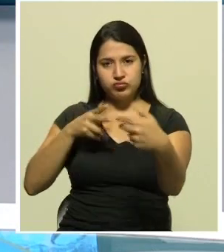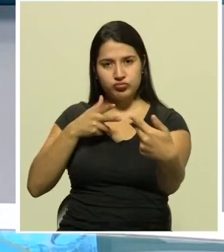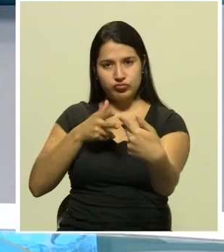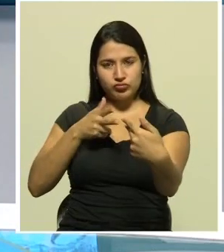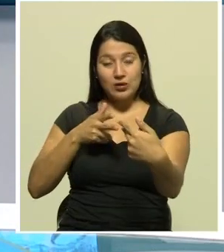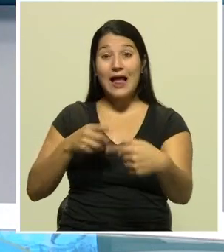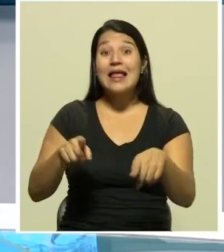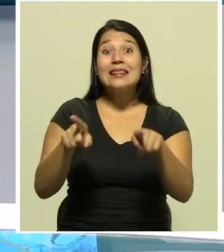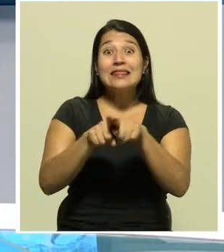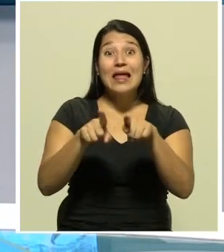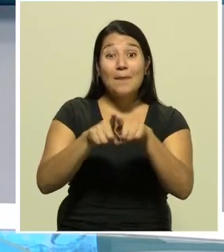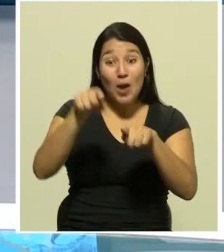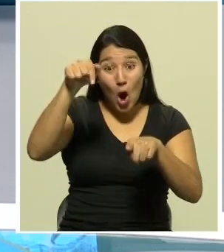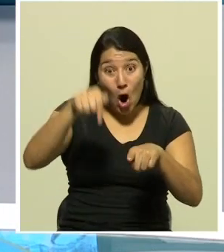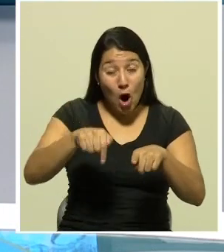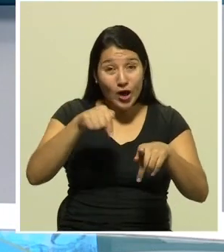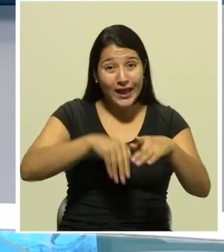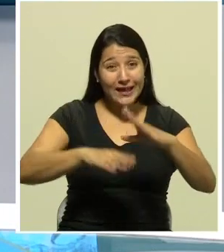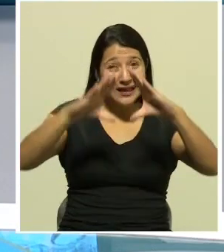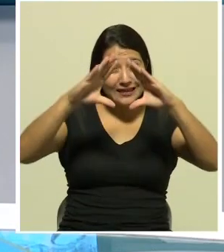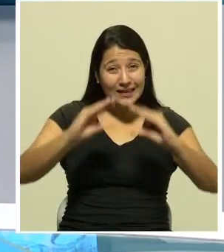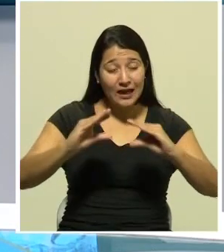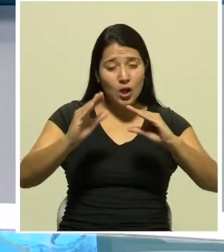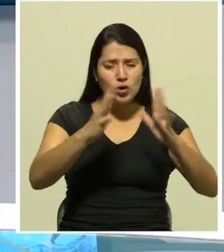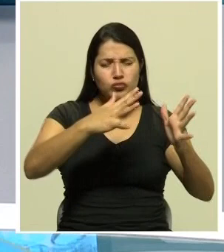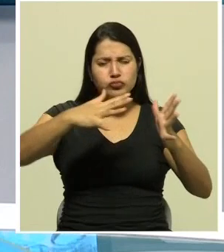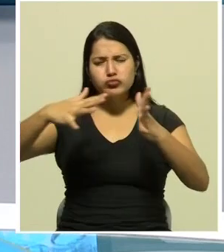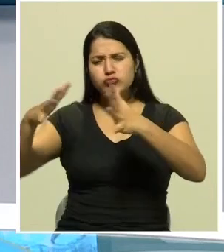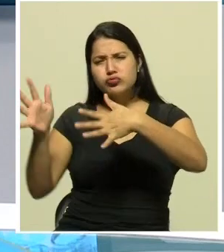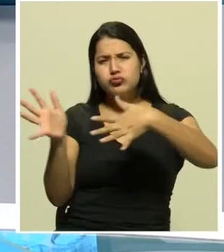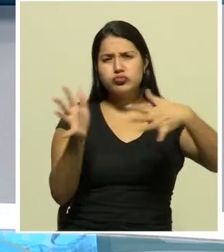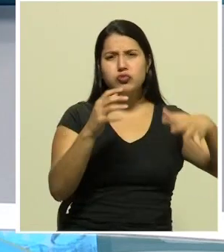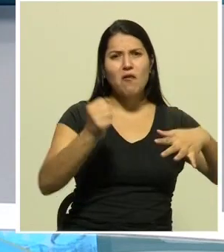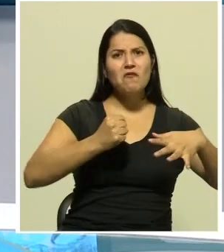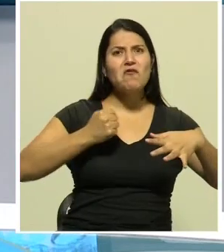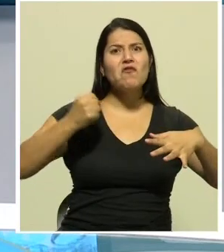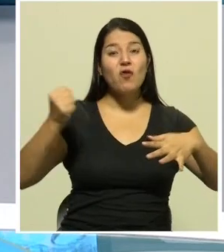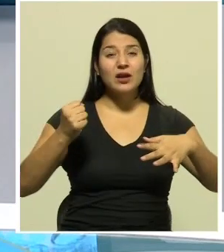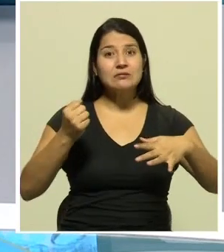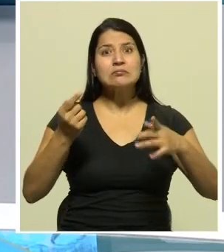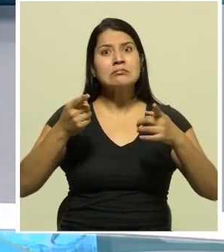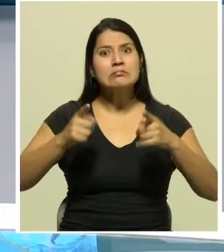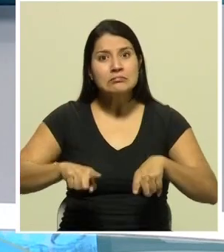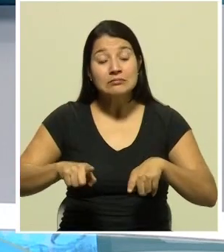de esta tarde destechó dos casas en Santo Domingo Heredia.